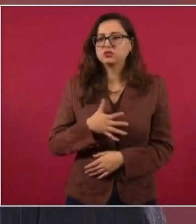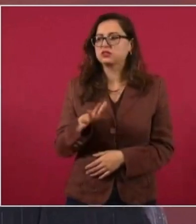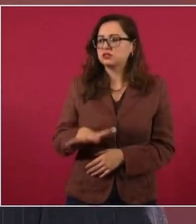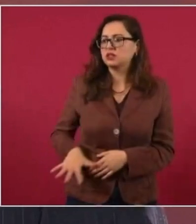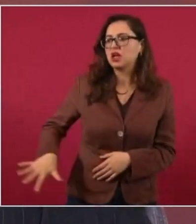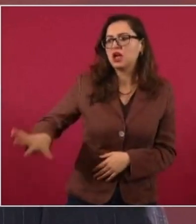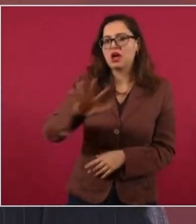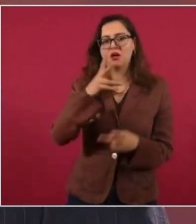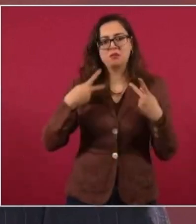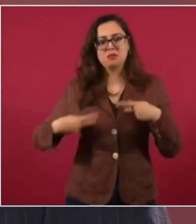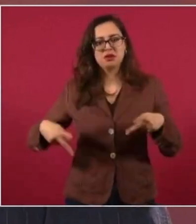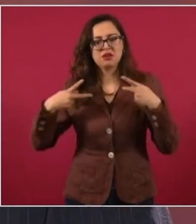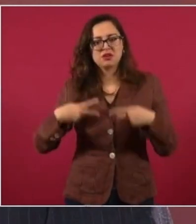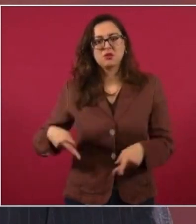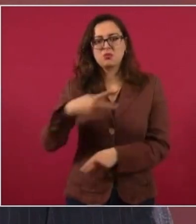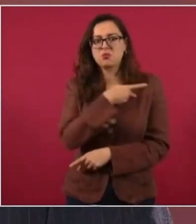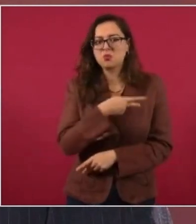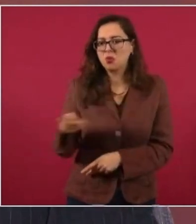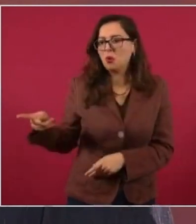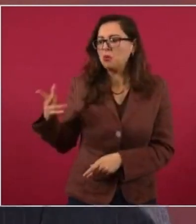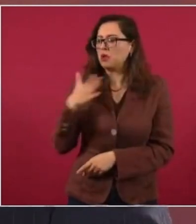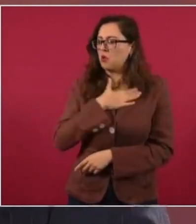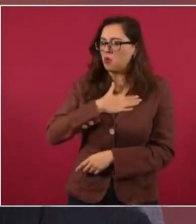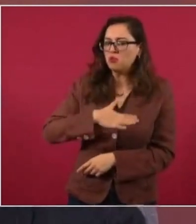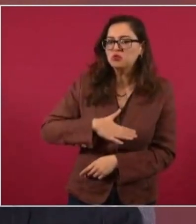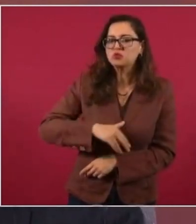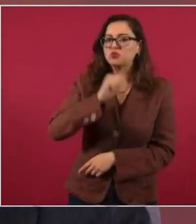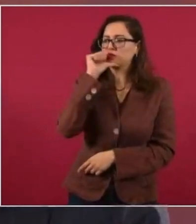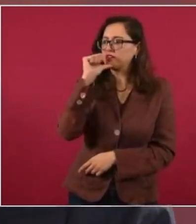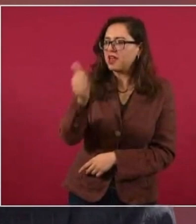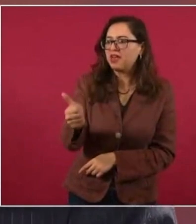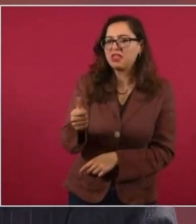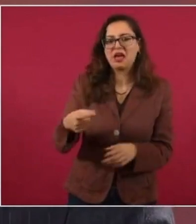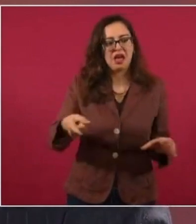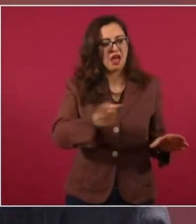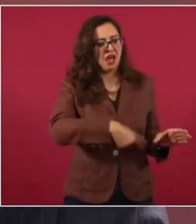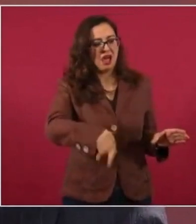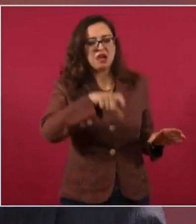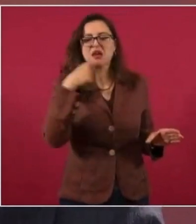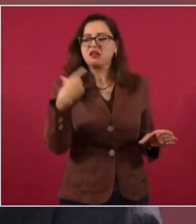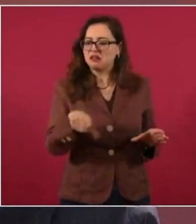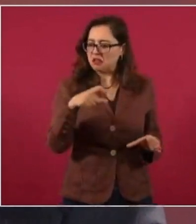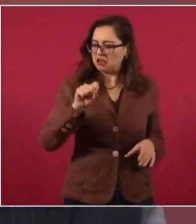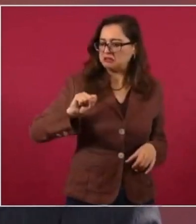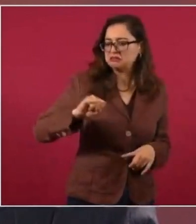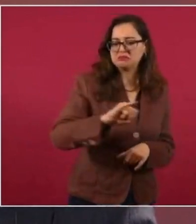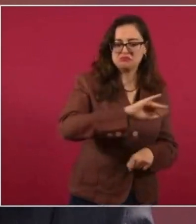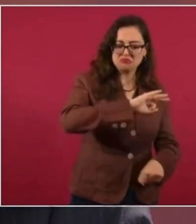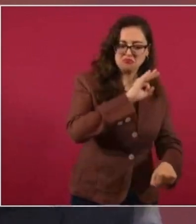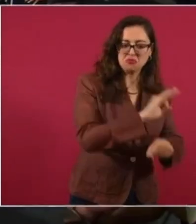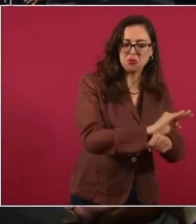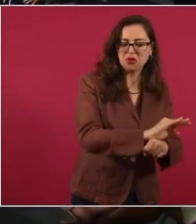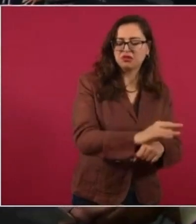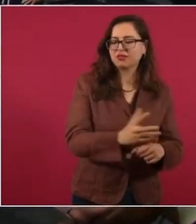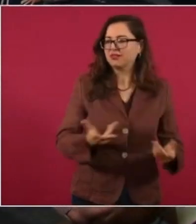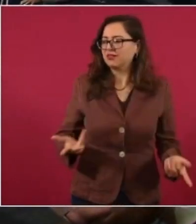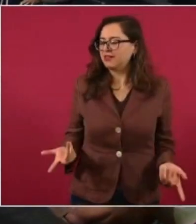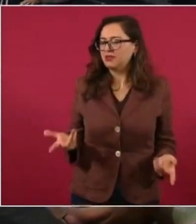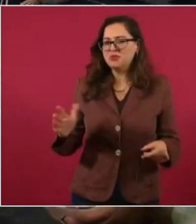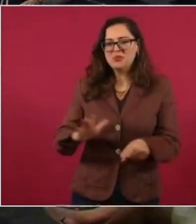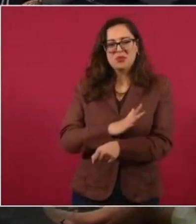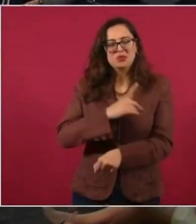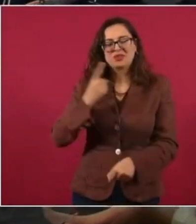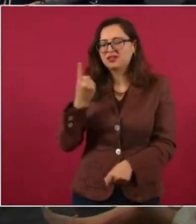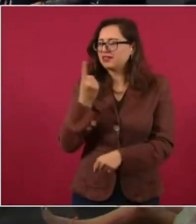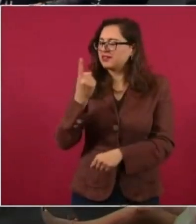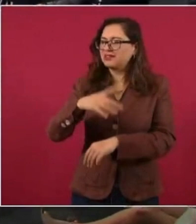¿por qué sólo están dedicados a